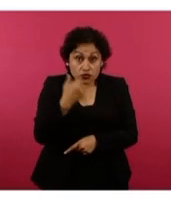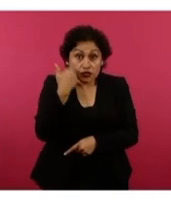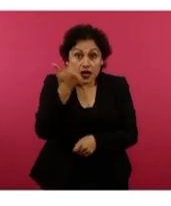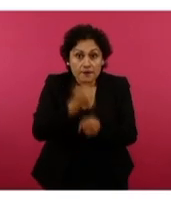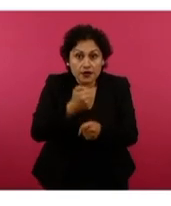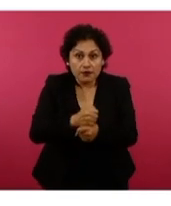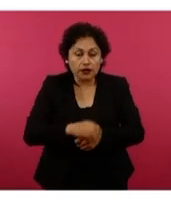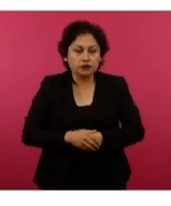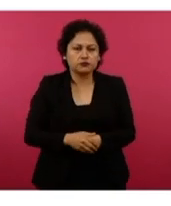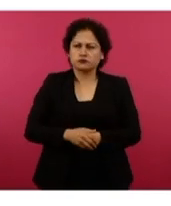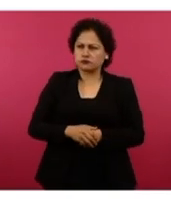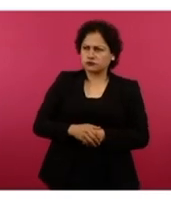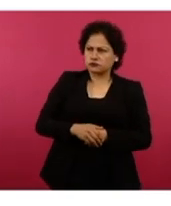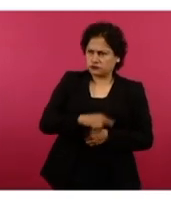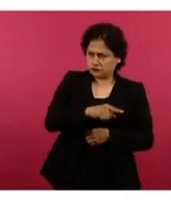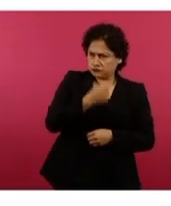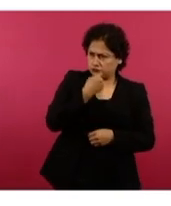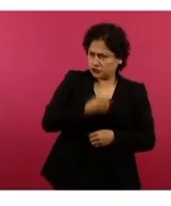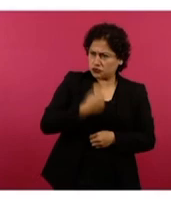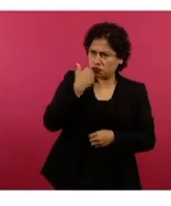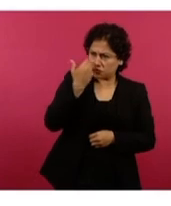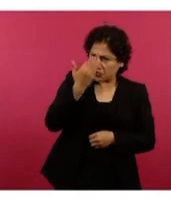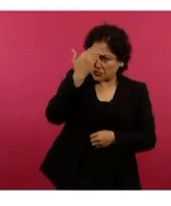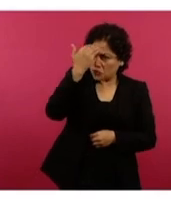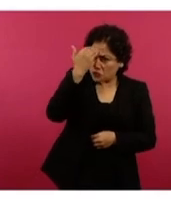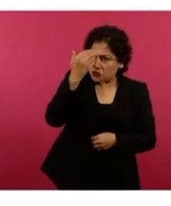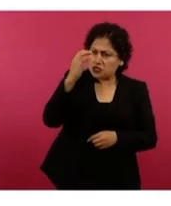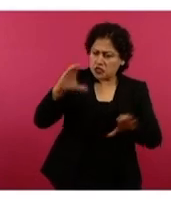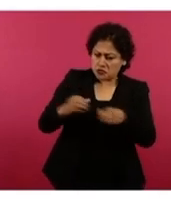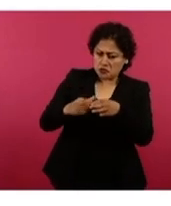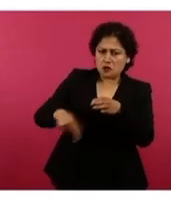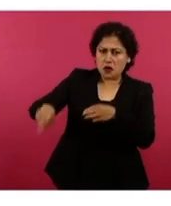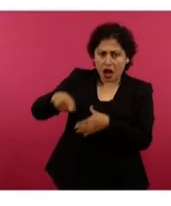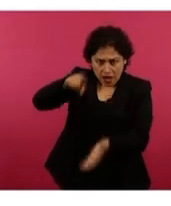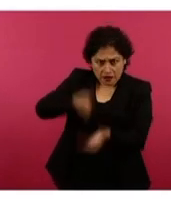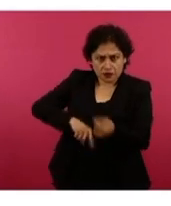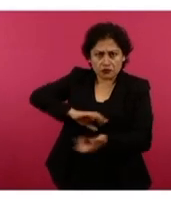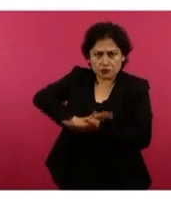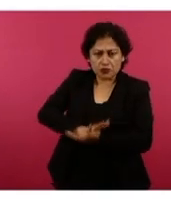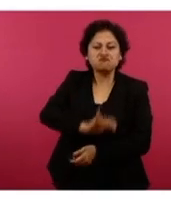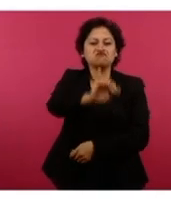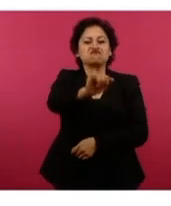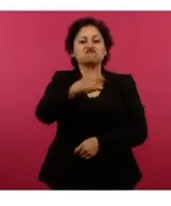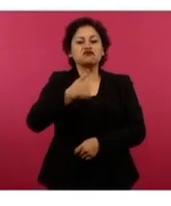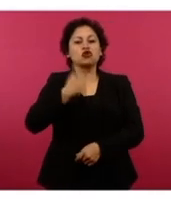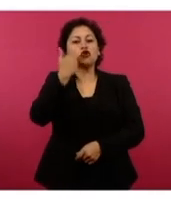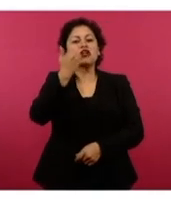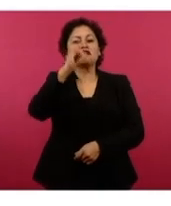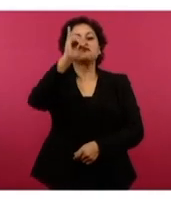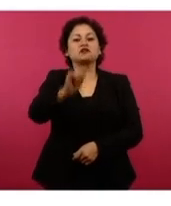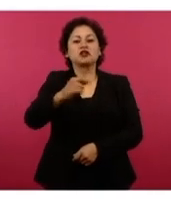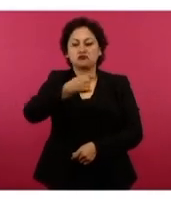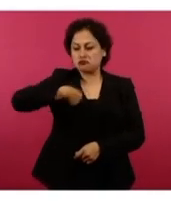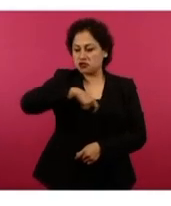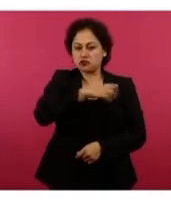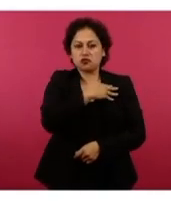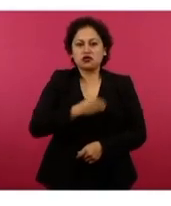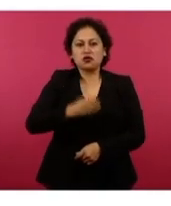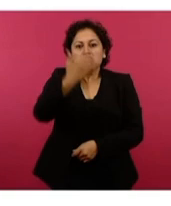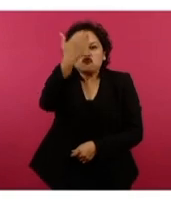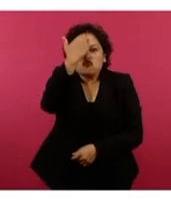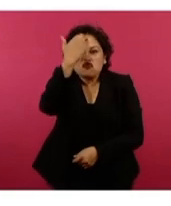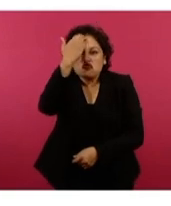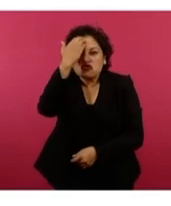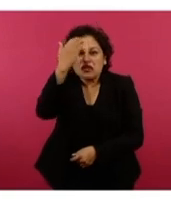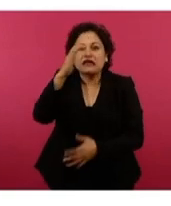¿Que aprendan que las comunidades indígenas son hechas a menos ridiculizadas y discriminadas? Sí, yo sí quiero que nuestros hijos desde primero de primaria sepan eso, que vivimos